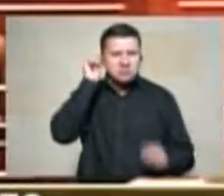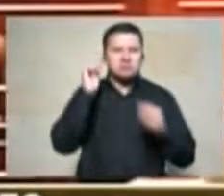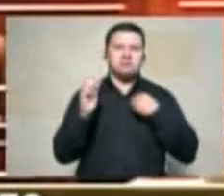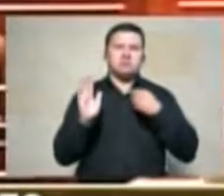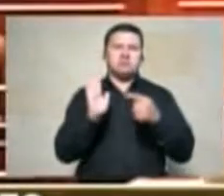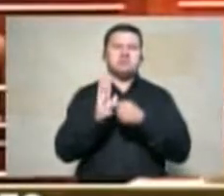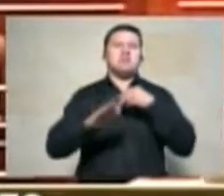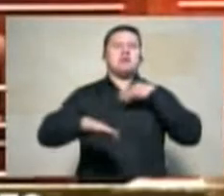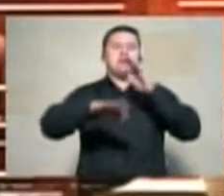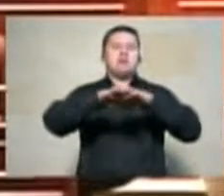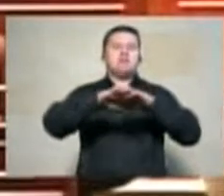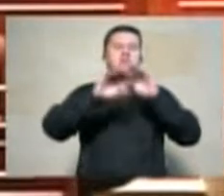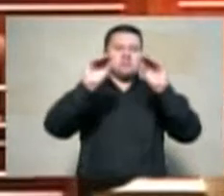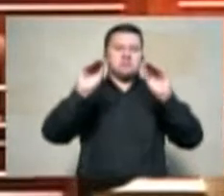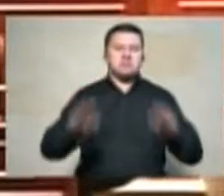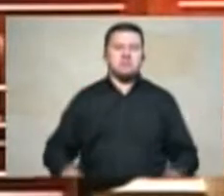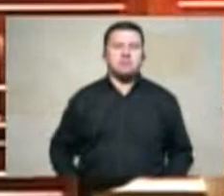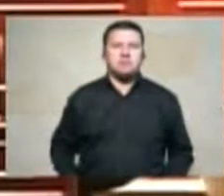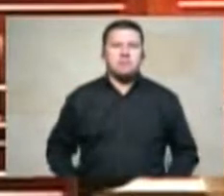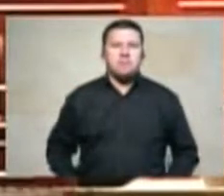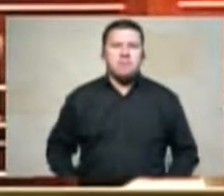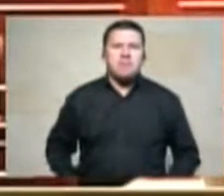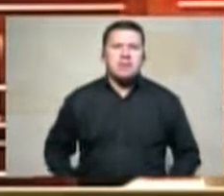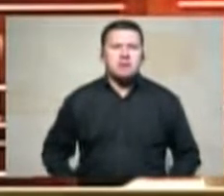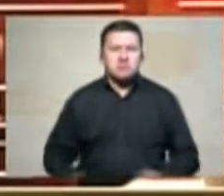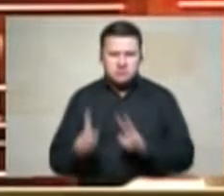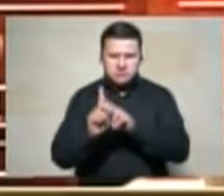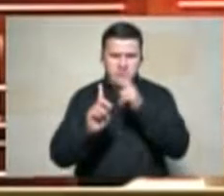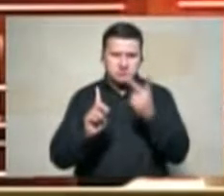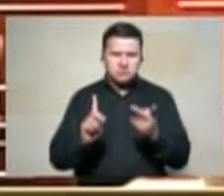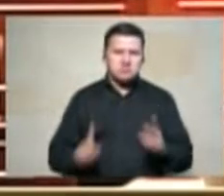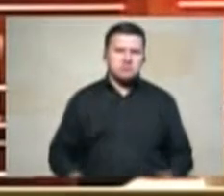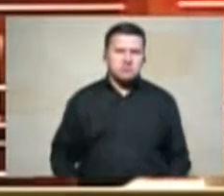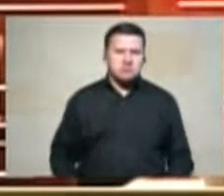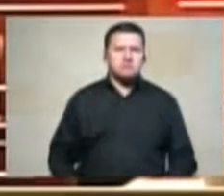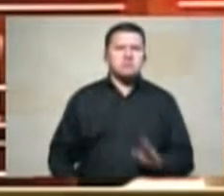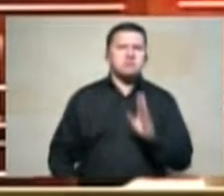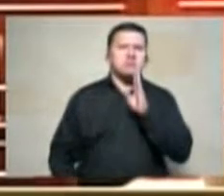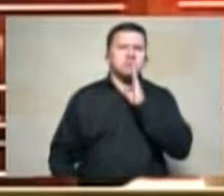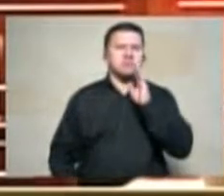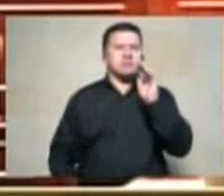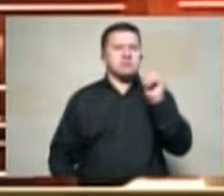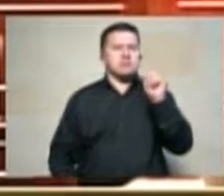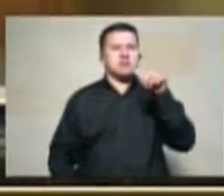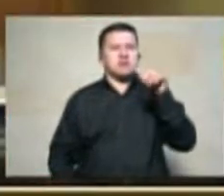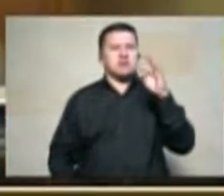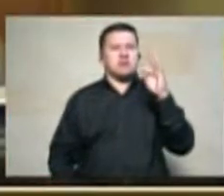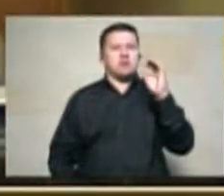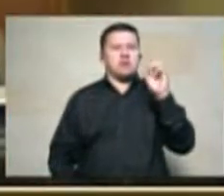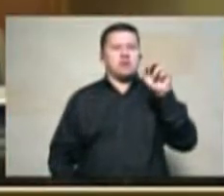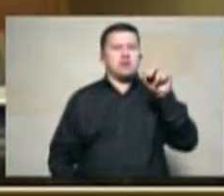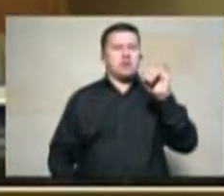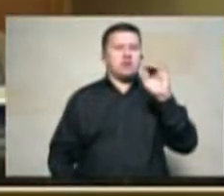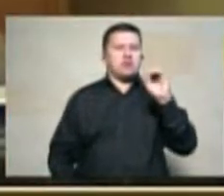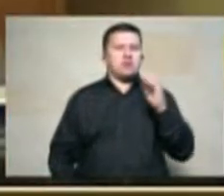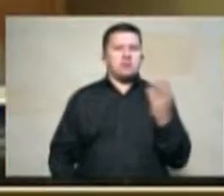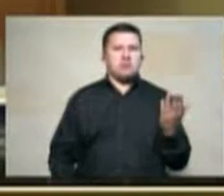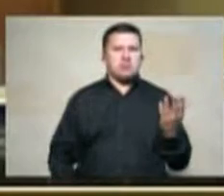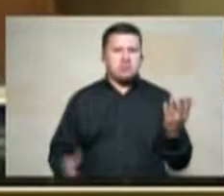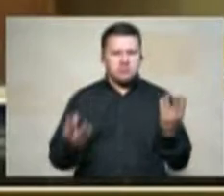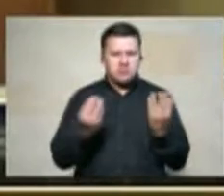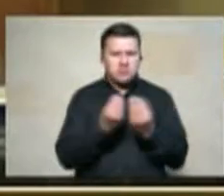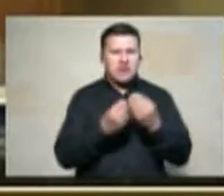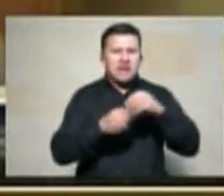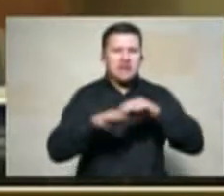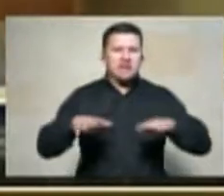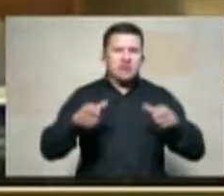una denuncia víctima el señor Antonio Sandoval Guerra parcela 23